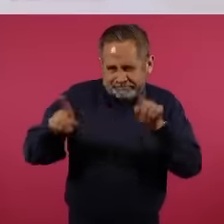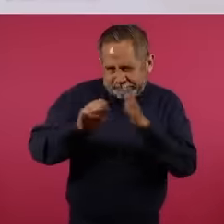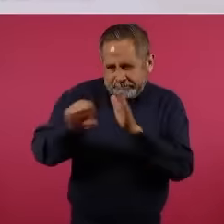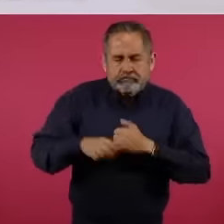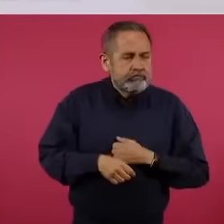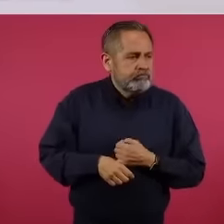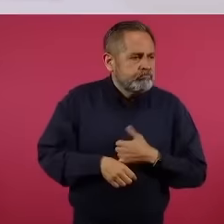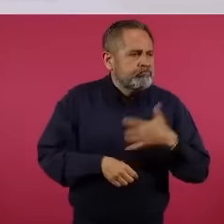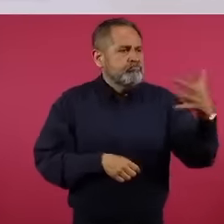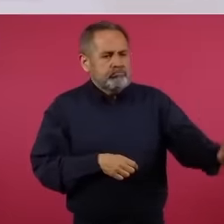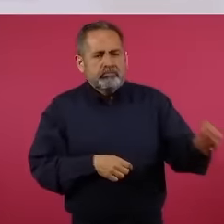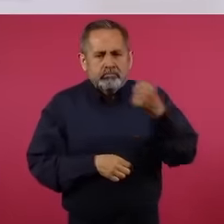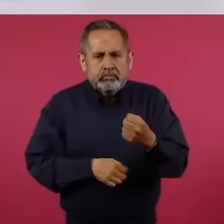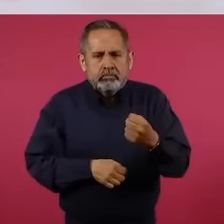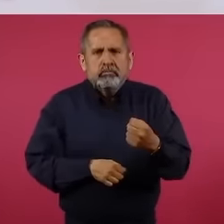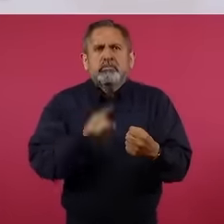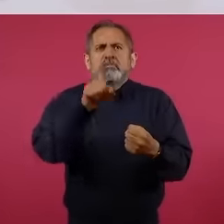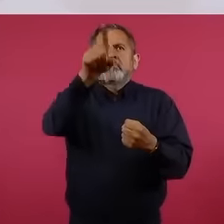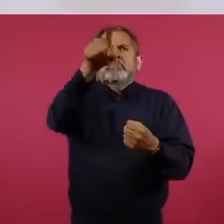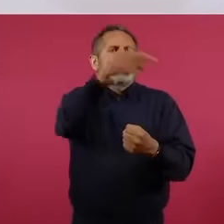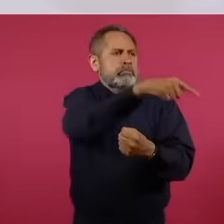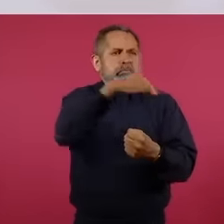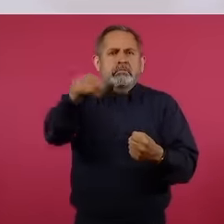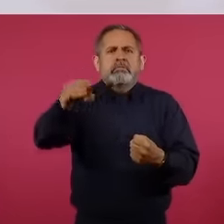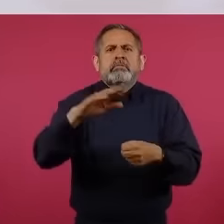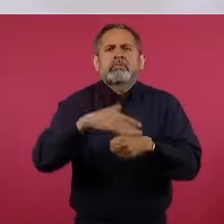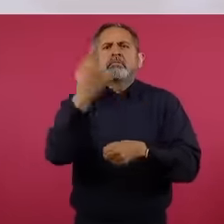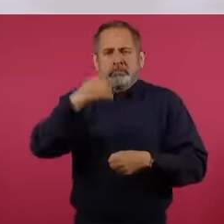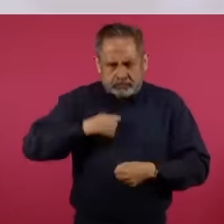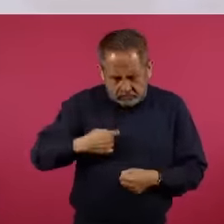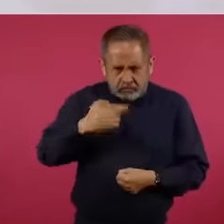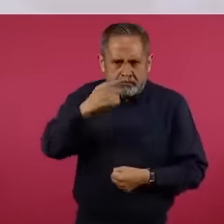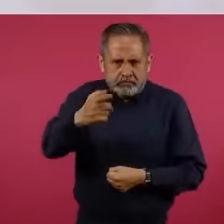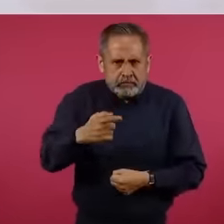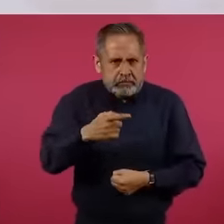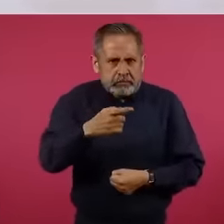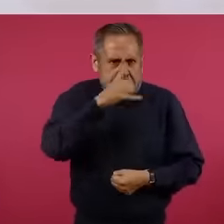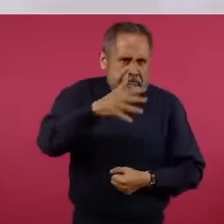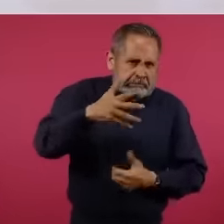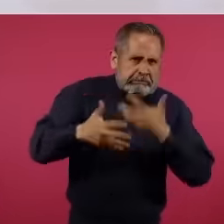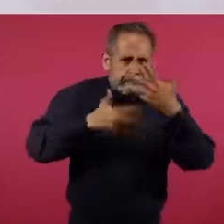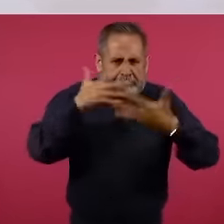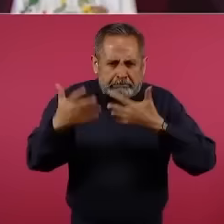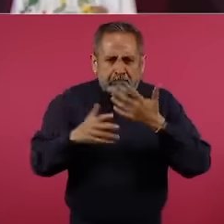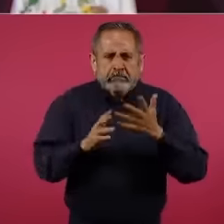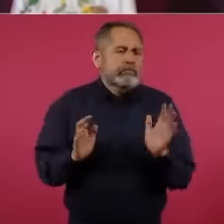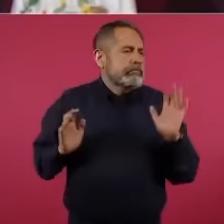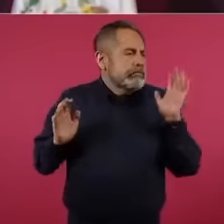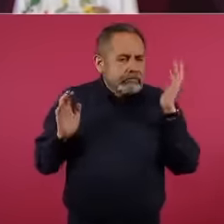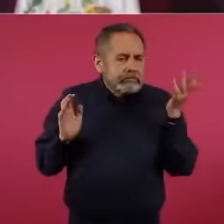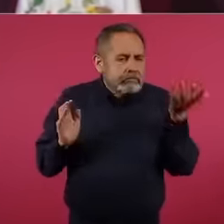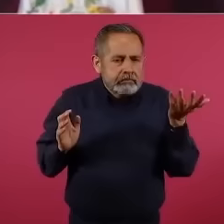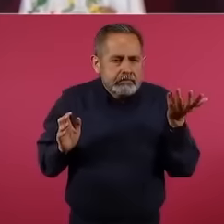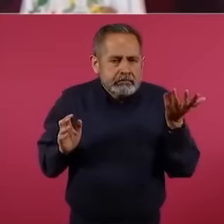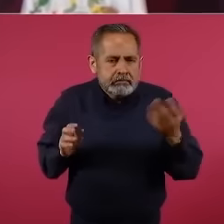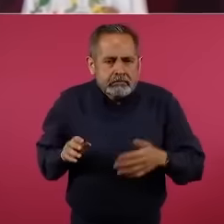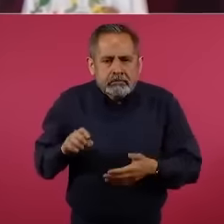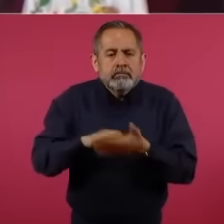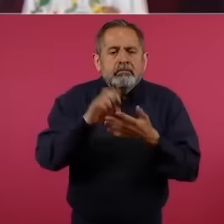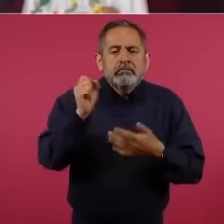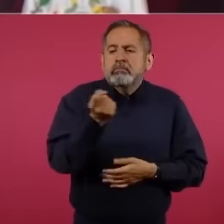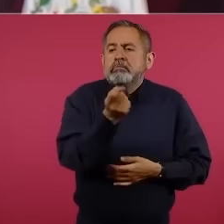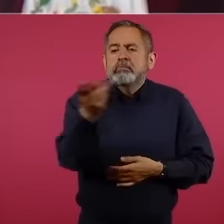pues me estuvieran reprochando a mí, los que no resultaron